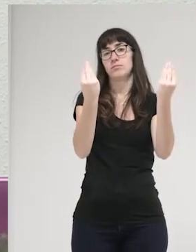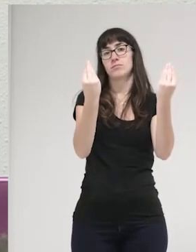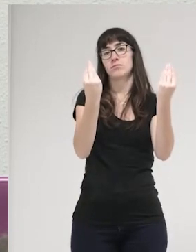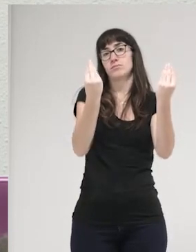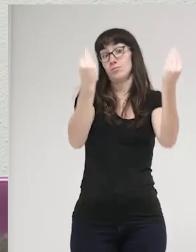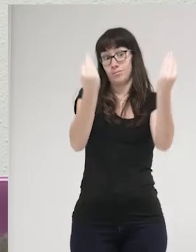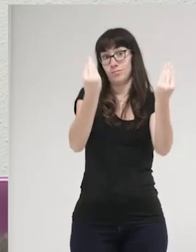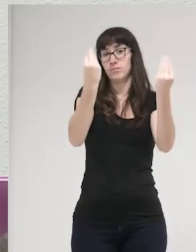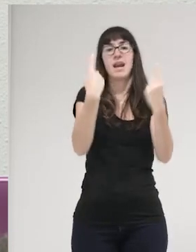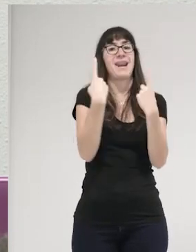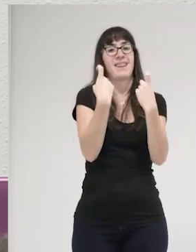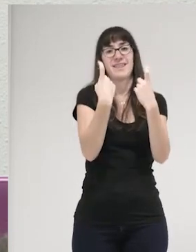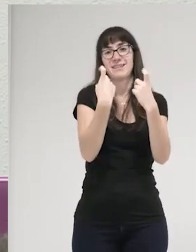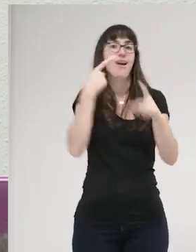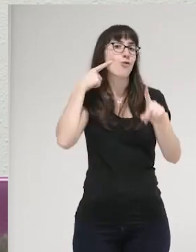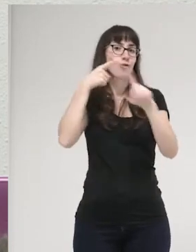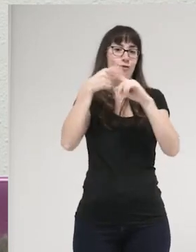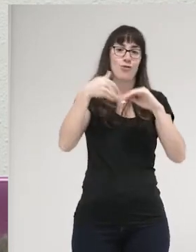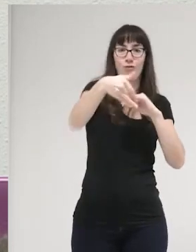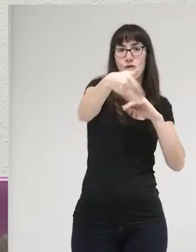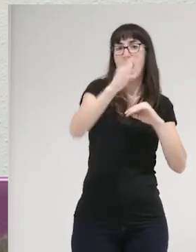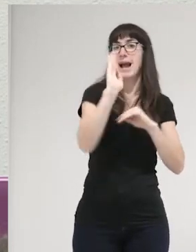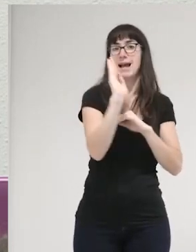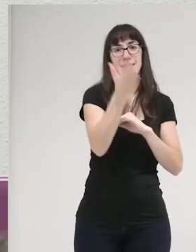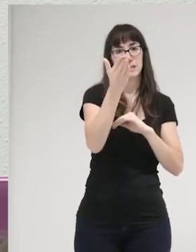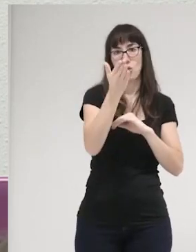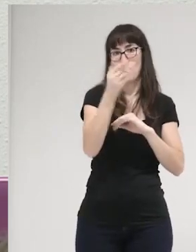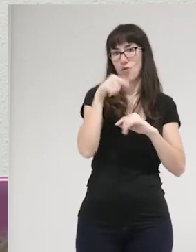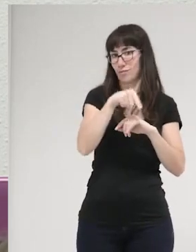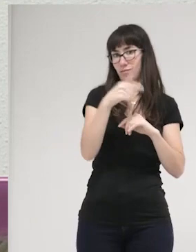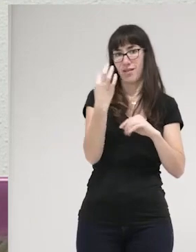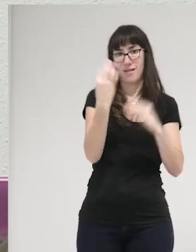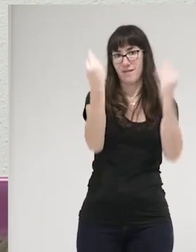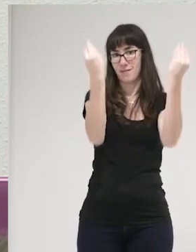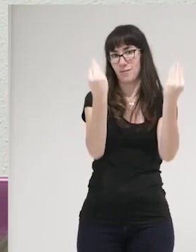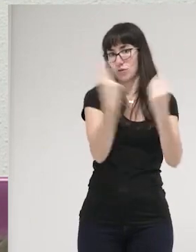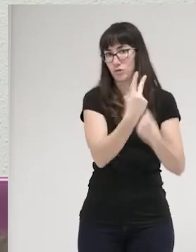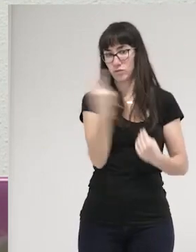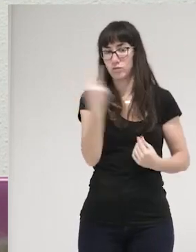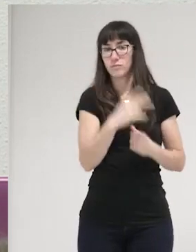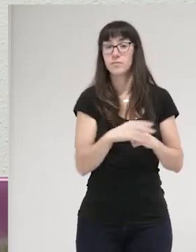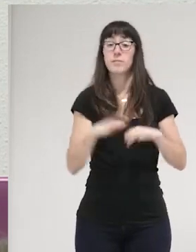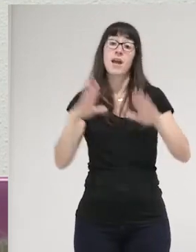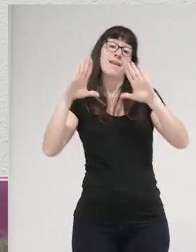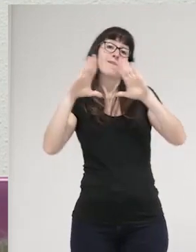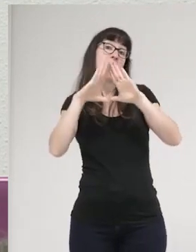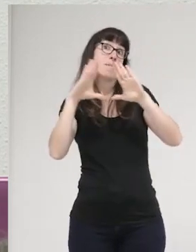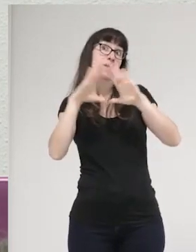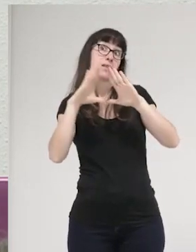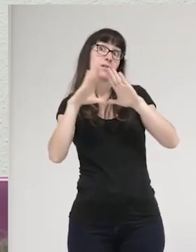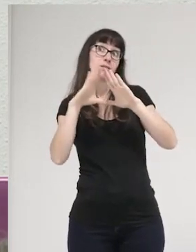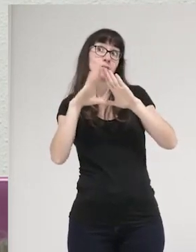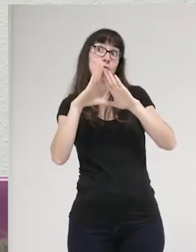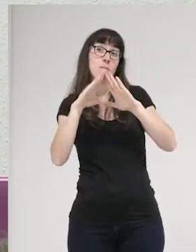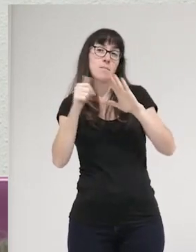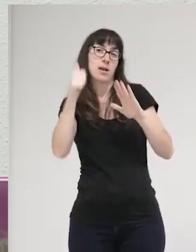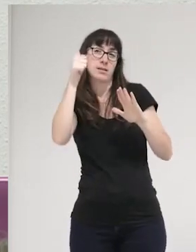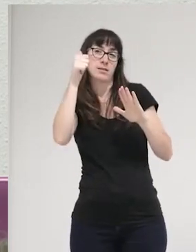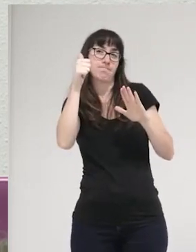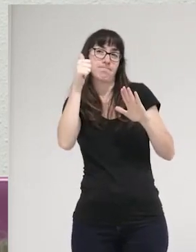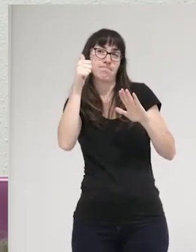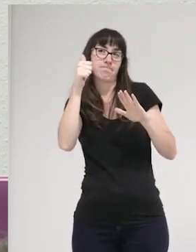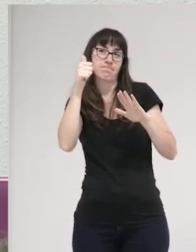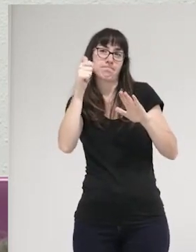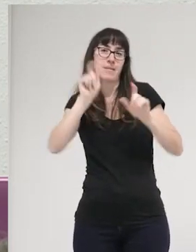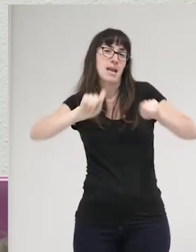necesarios para las lógicas del castigo vale este feminismo un feminismo diríamos esencialista ya sé que es un poco